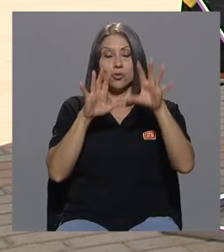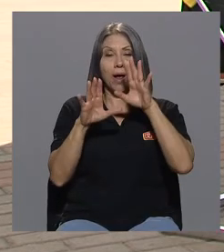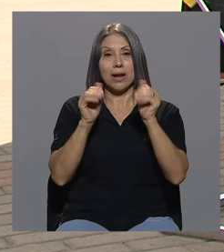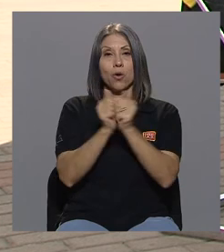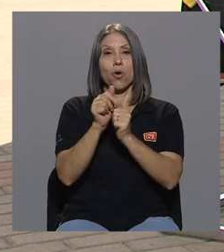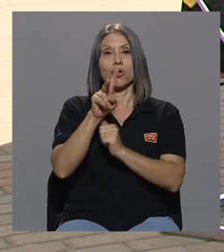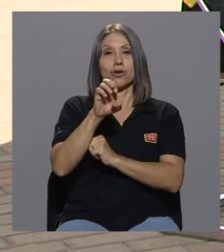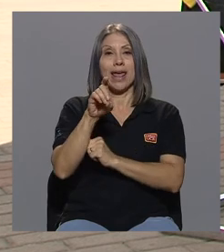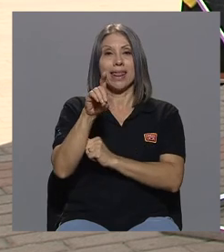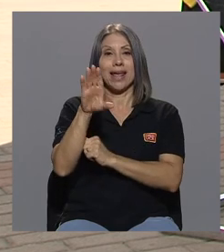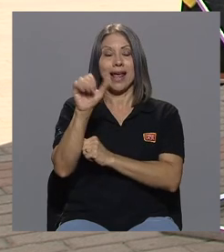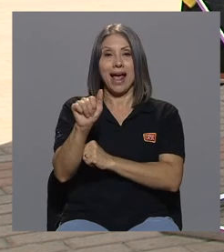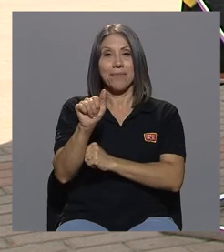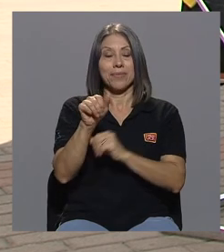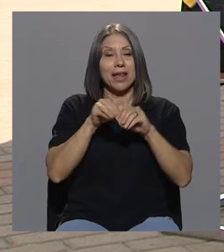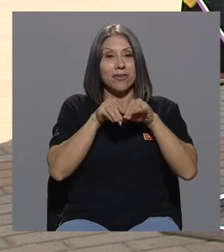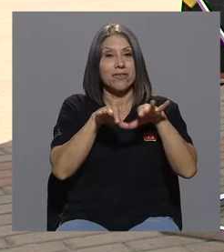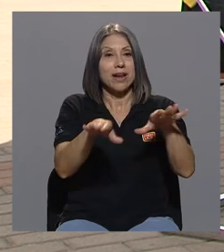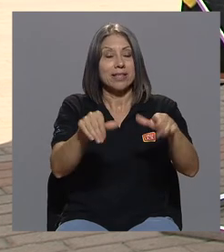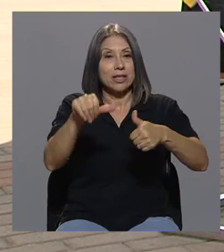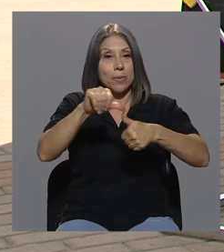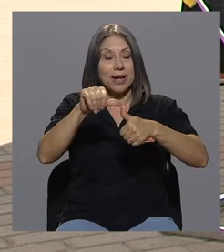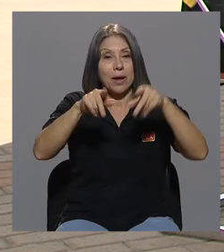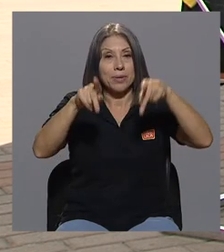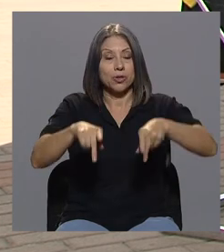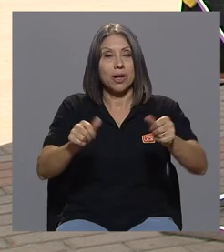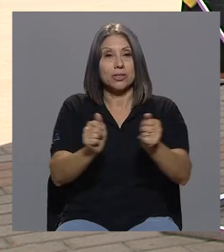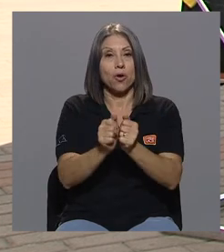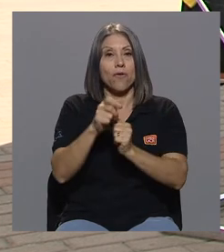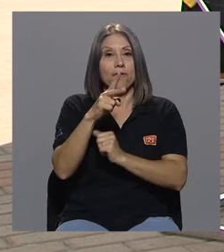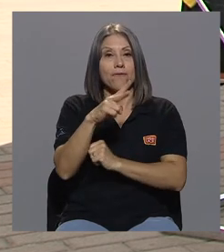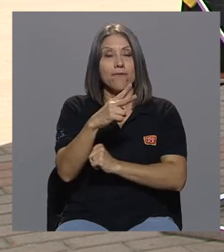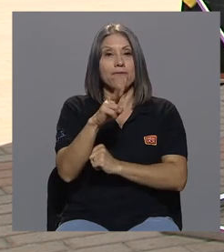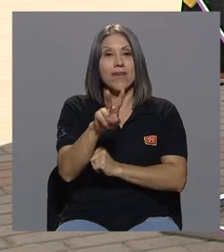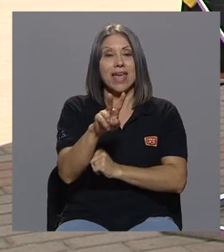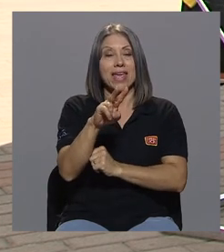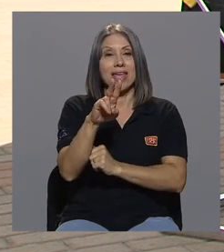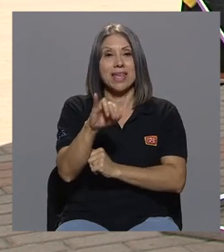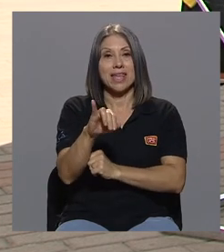centroamericana de personas con VIH del cual yo soy punto focal este